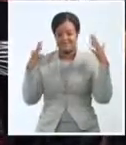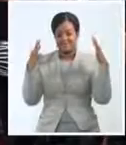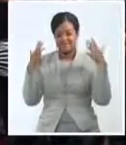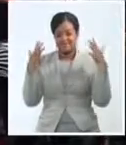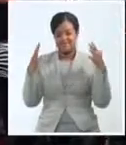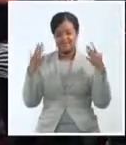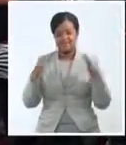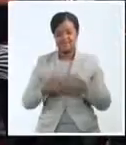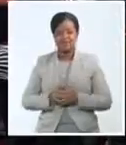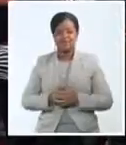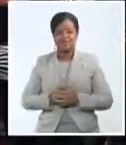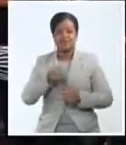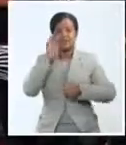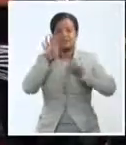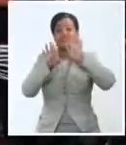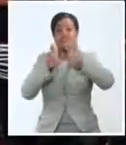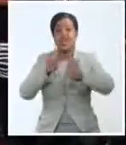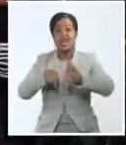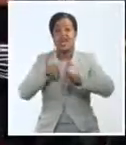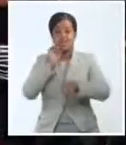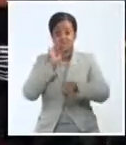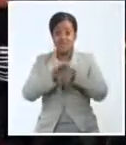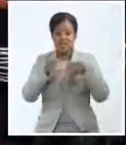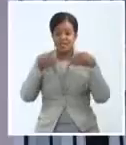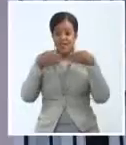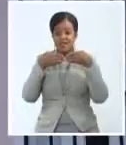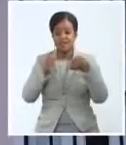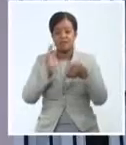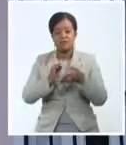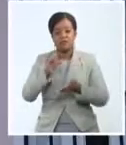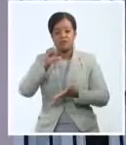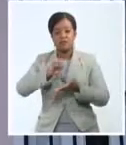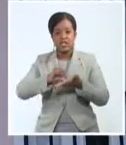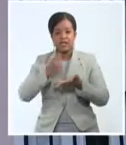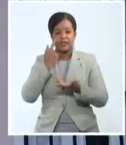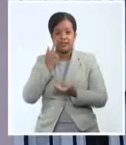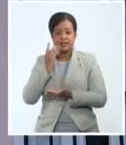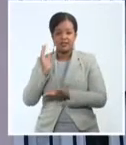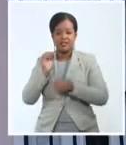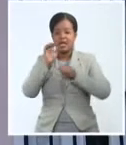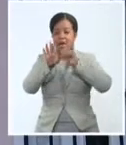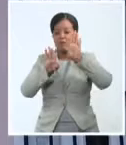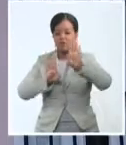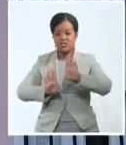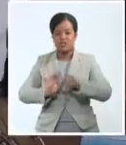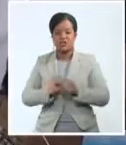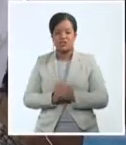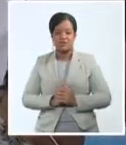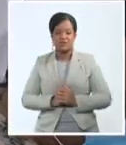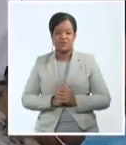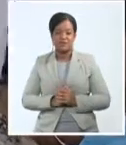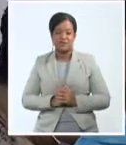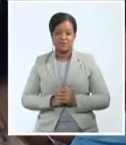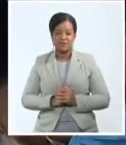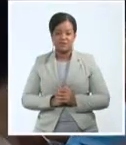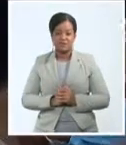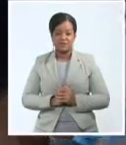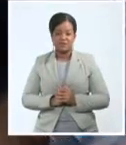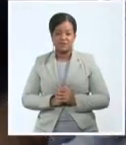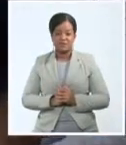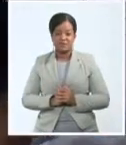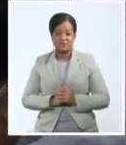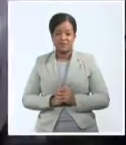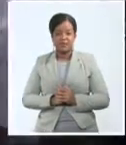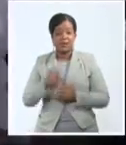La Bienal es hoy un hecho, abierta al público en el Centro Bifredo Lán, la exposición Caminos que no conducen a Roma, en la que